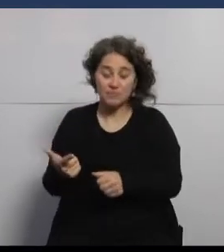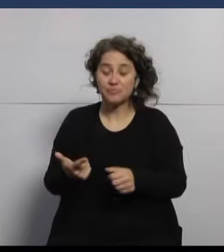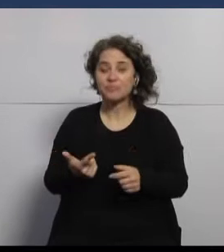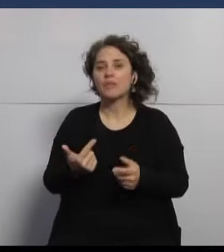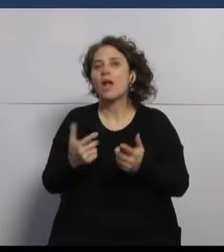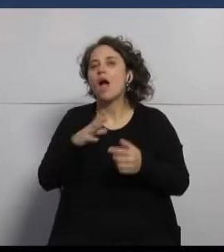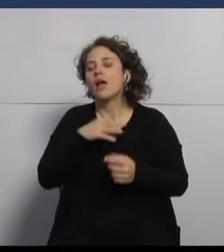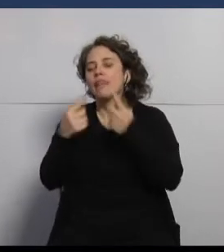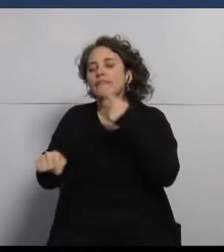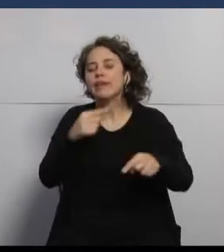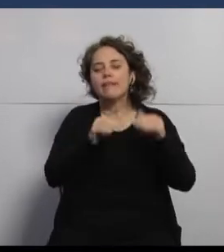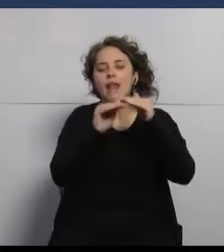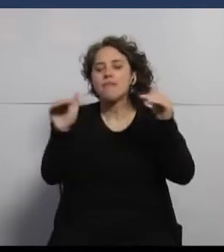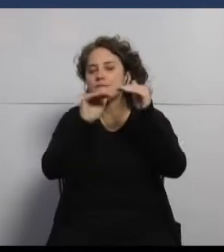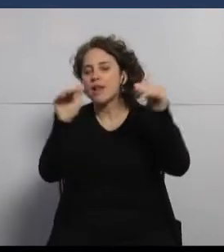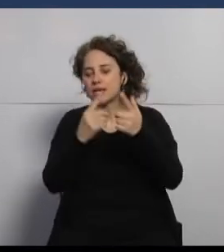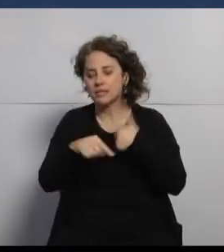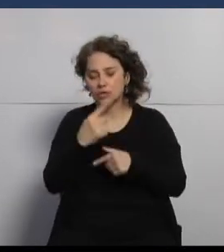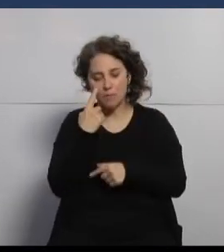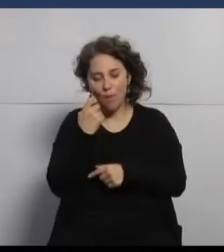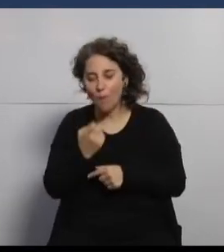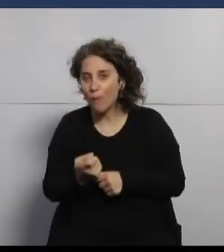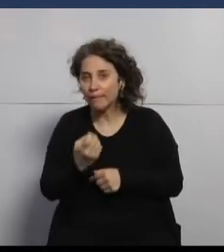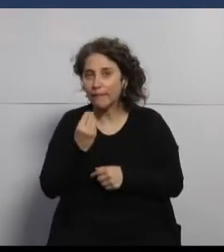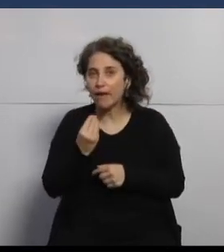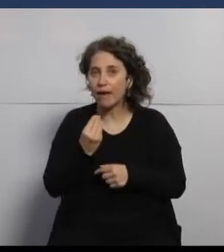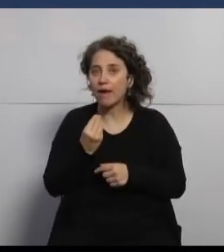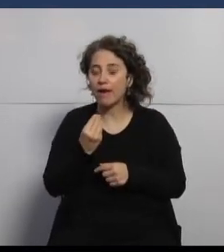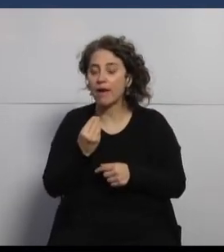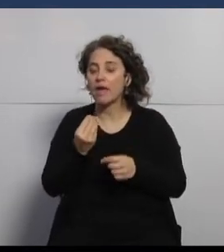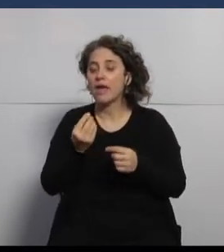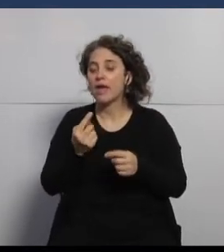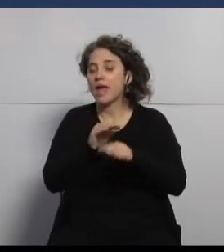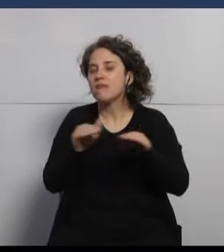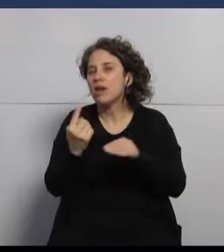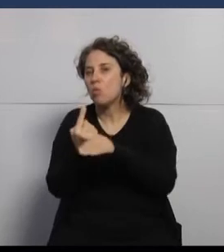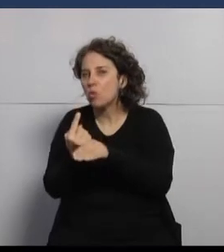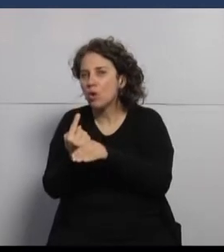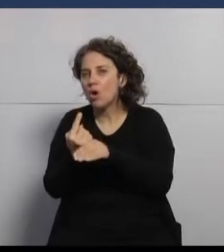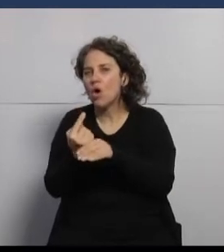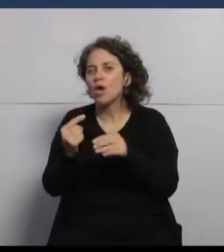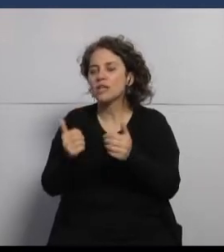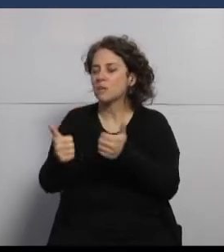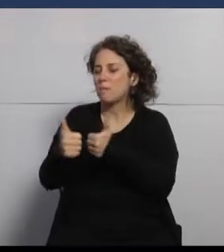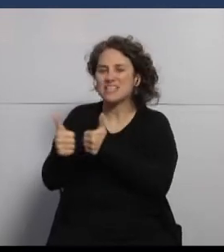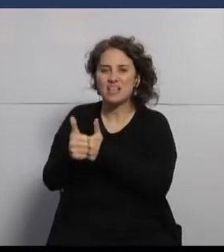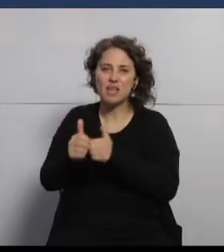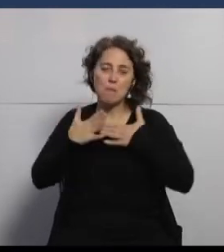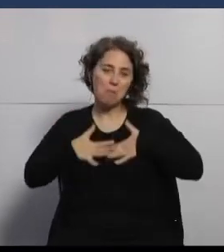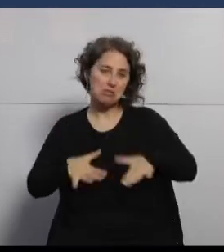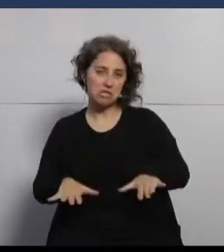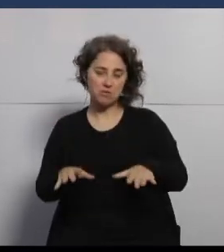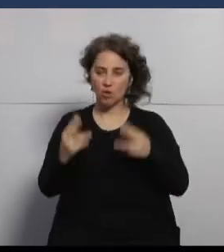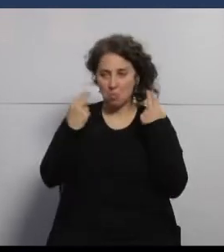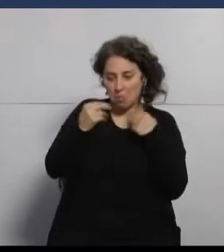diferentes niveles que se han podido identificar, en la cual el nivel 1 son pacientes profundamente pasivos, no